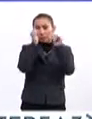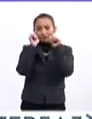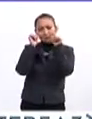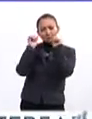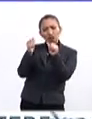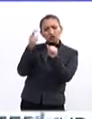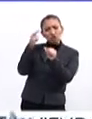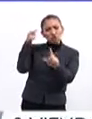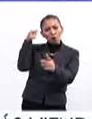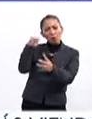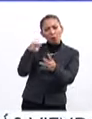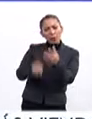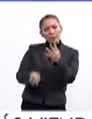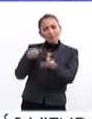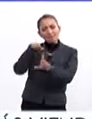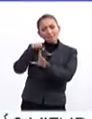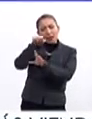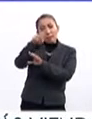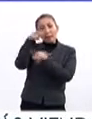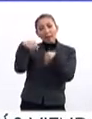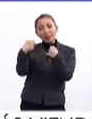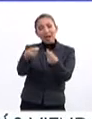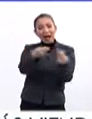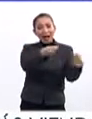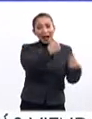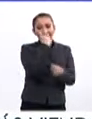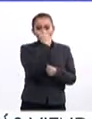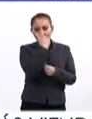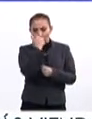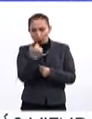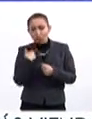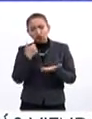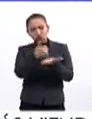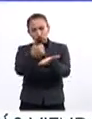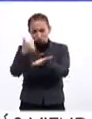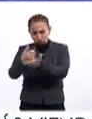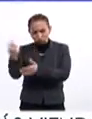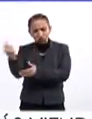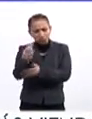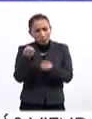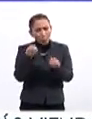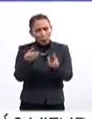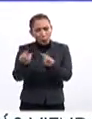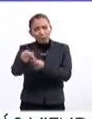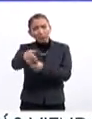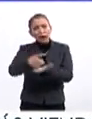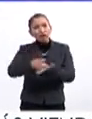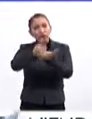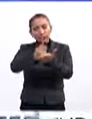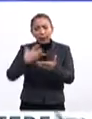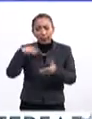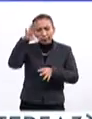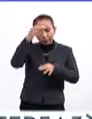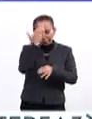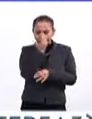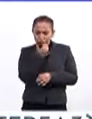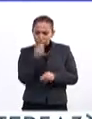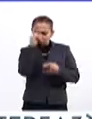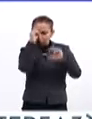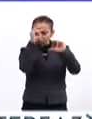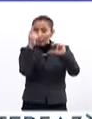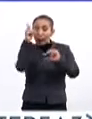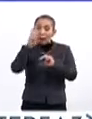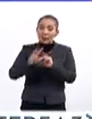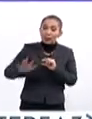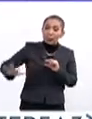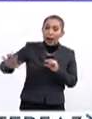enfocando sus objetivos y metas en brindar a sus estudiantes las herramientas necesarias que les permitan reunir las competencias para